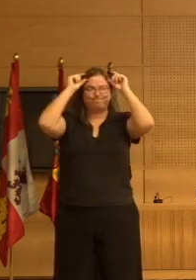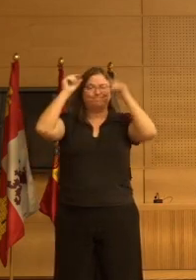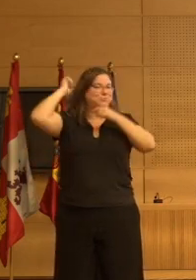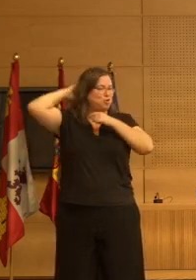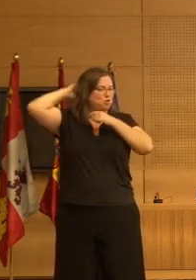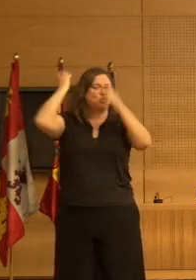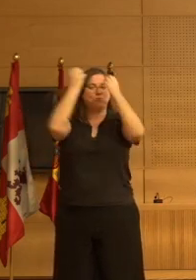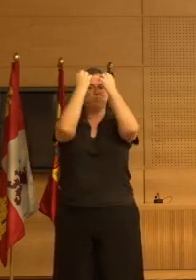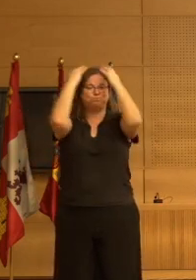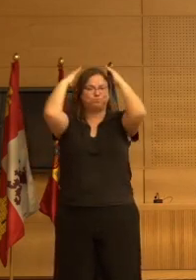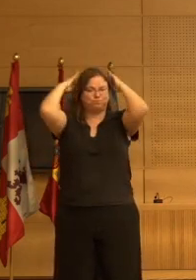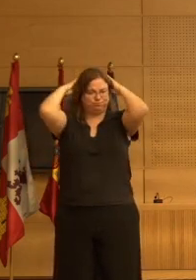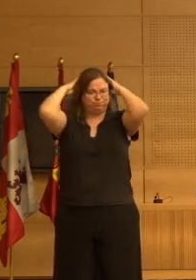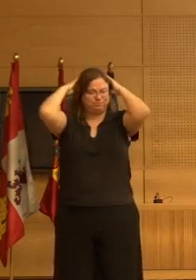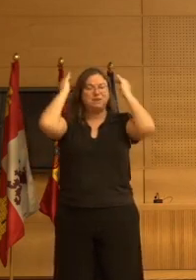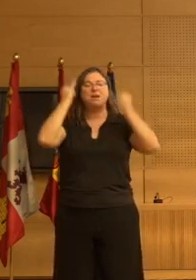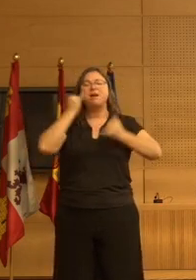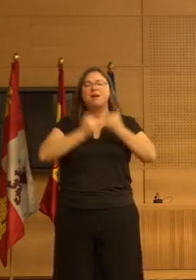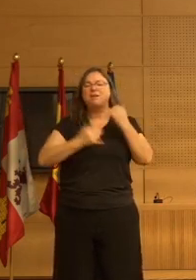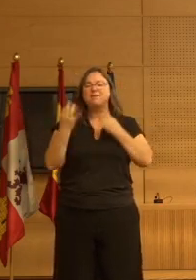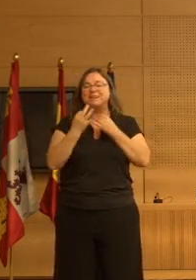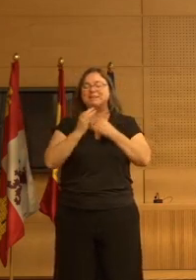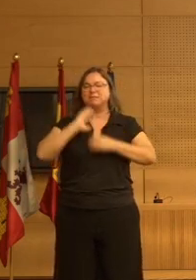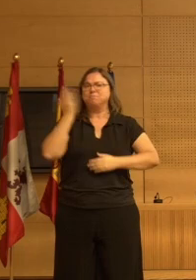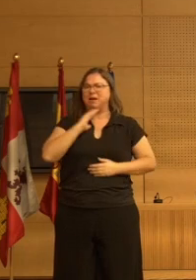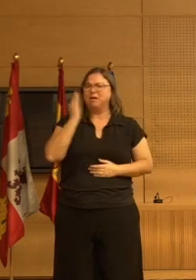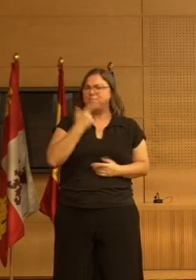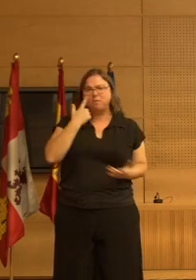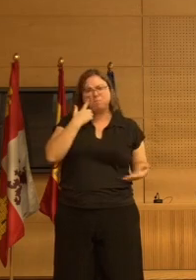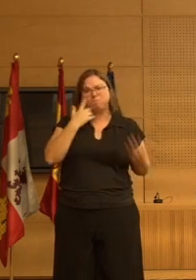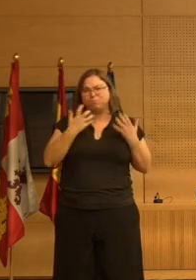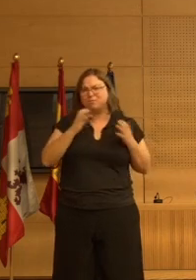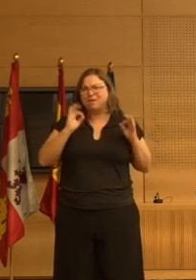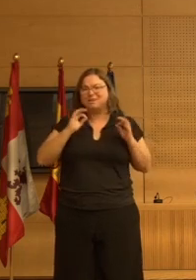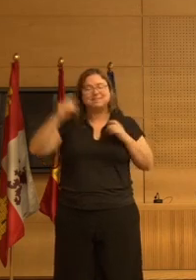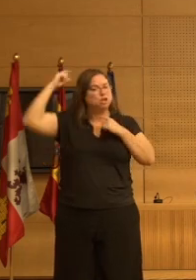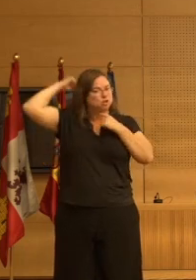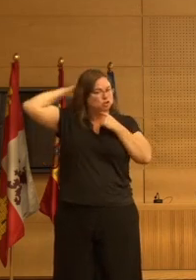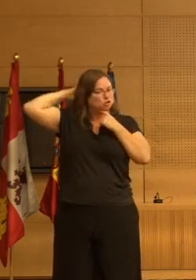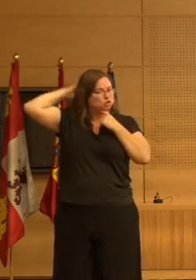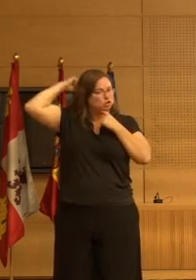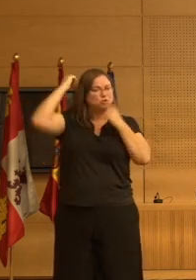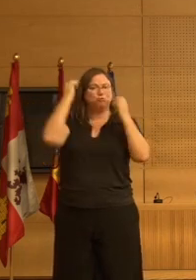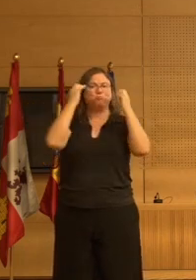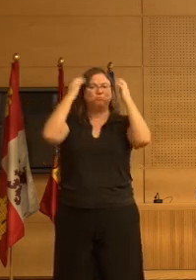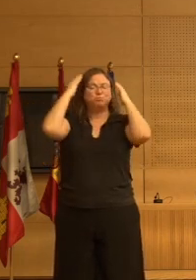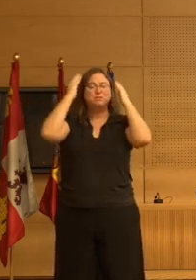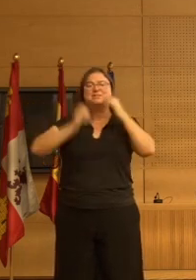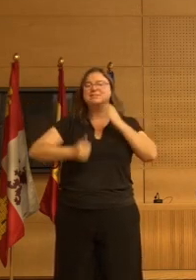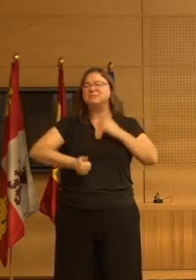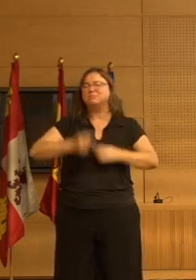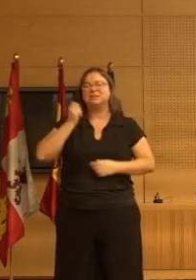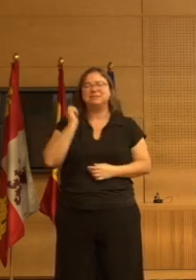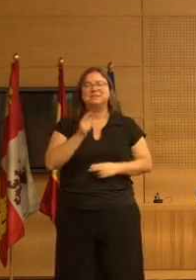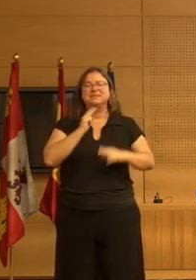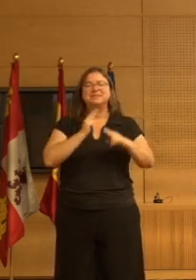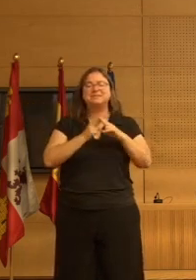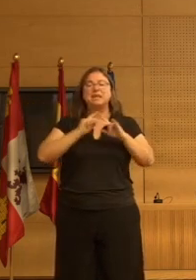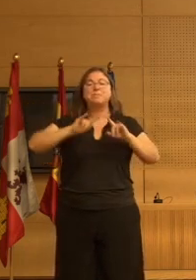Y no es de extrañar, por tanto, que tengan los efectos adversos tan llamativos. Los más conocidos son los trastornos extrapiramidales,